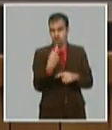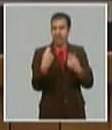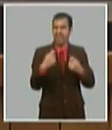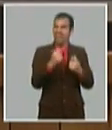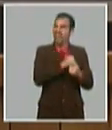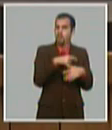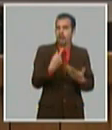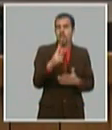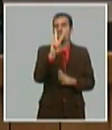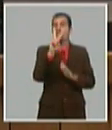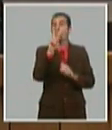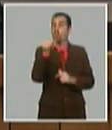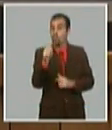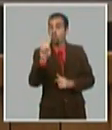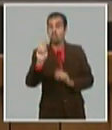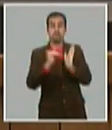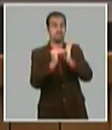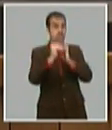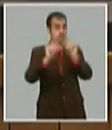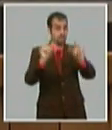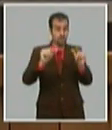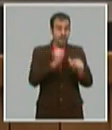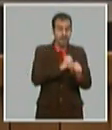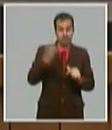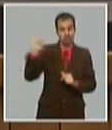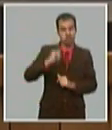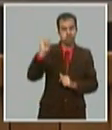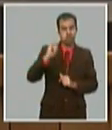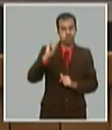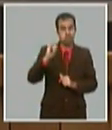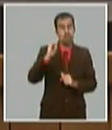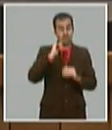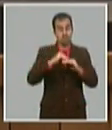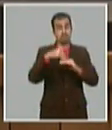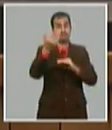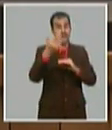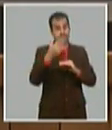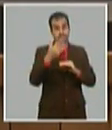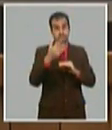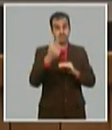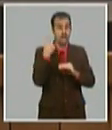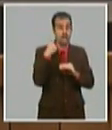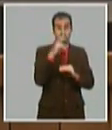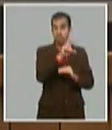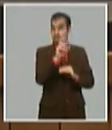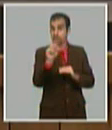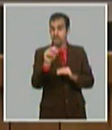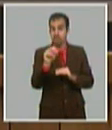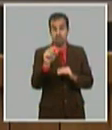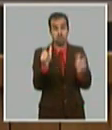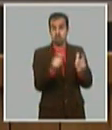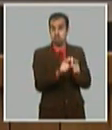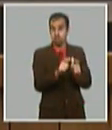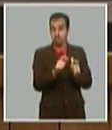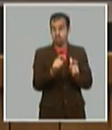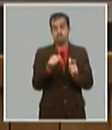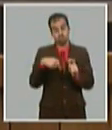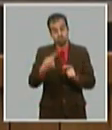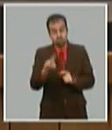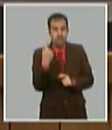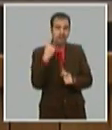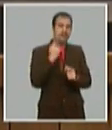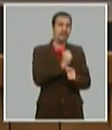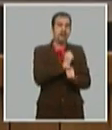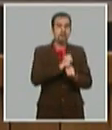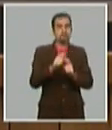2020. Pero aún muy por debajo de la capacidad que tiene el país, de las potencialidades que tiene nuestra economía y de la necesidad